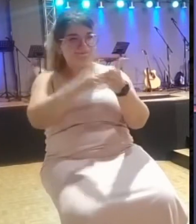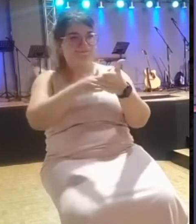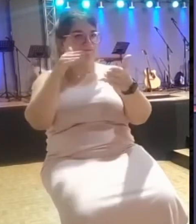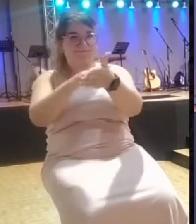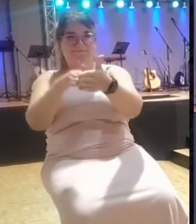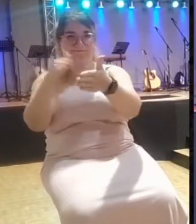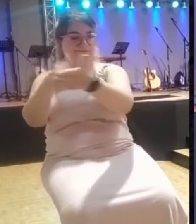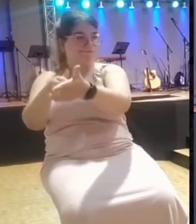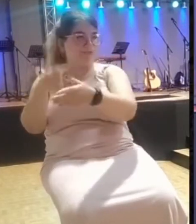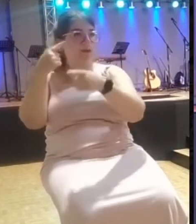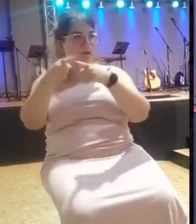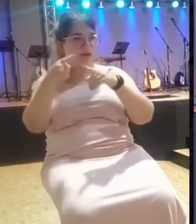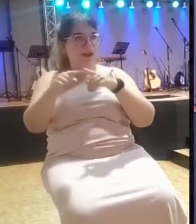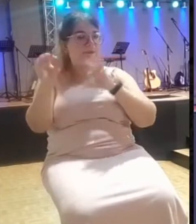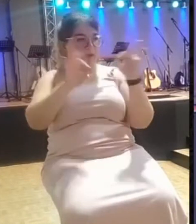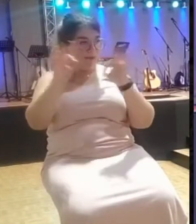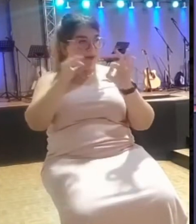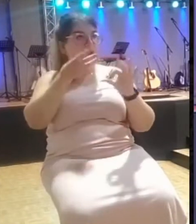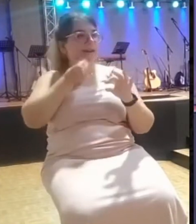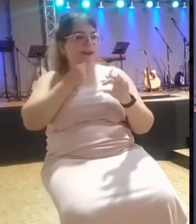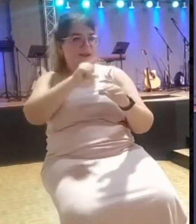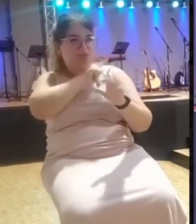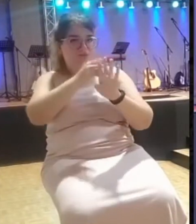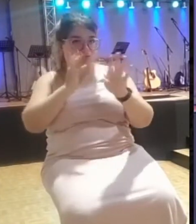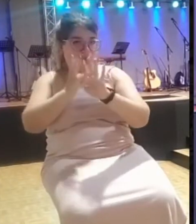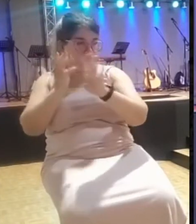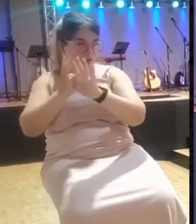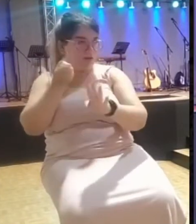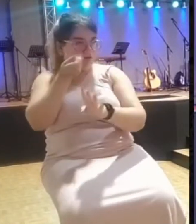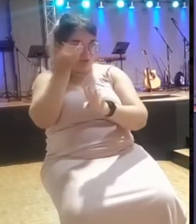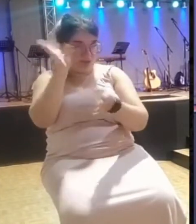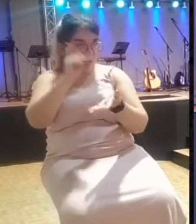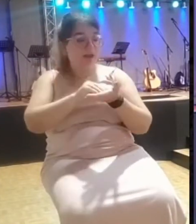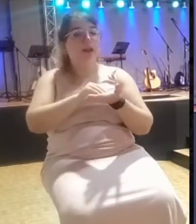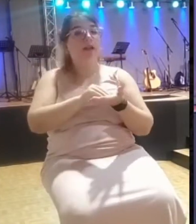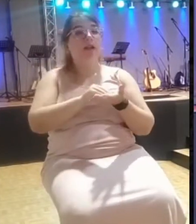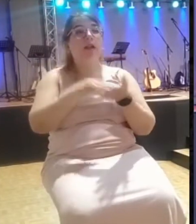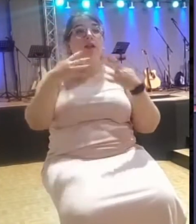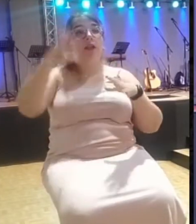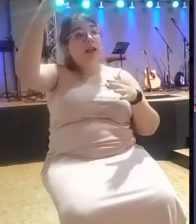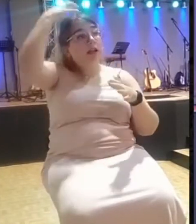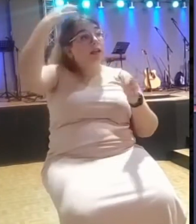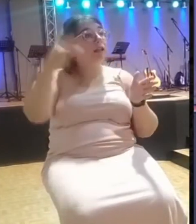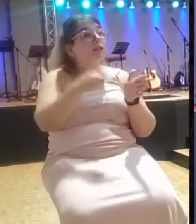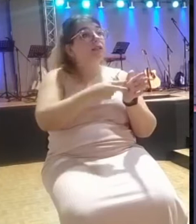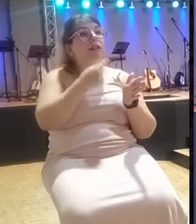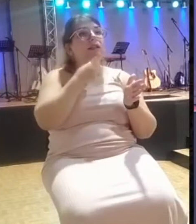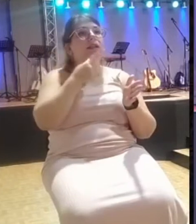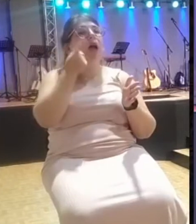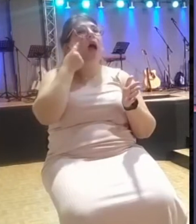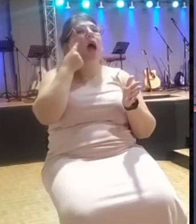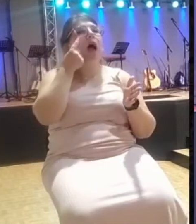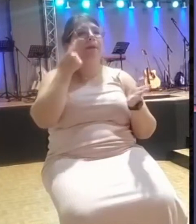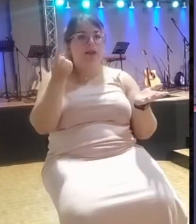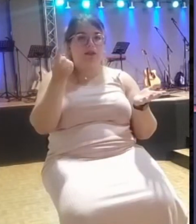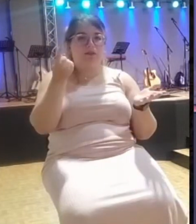encuentran que está ahí el ejército y así en varias ocasiones. Entonces, el rey de Asiria dice, a ver, ¿quién es el traidor que